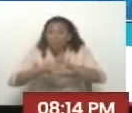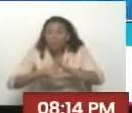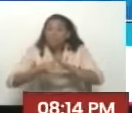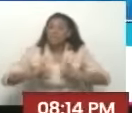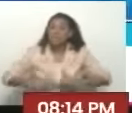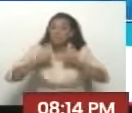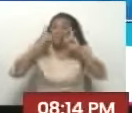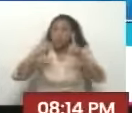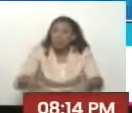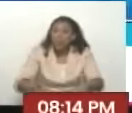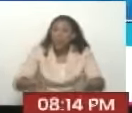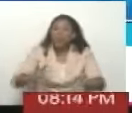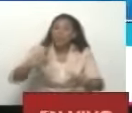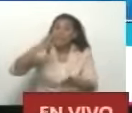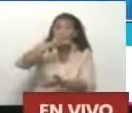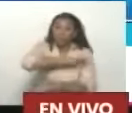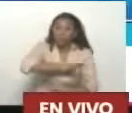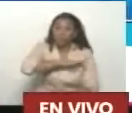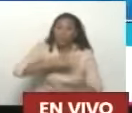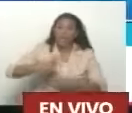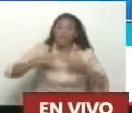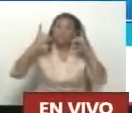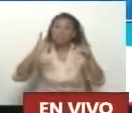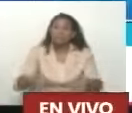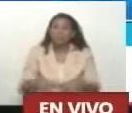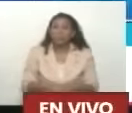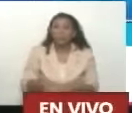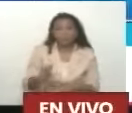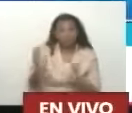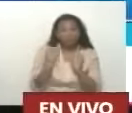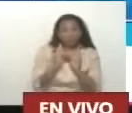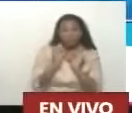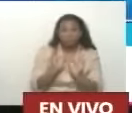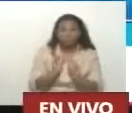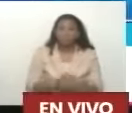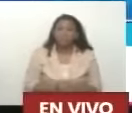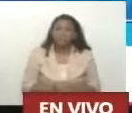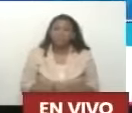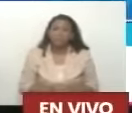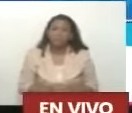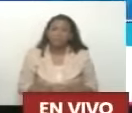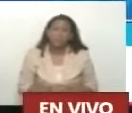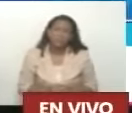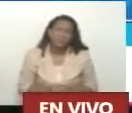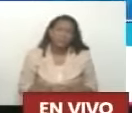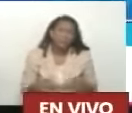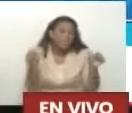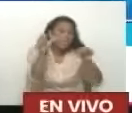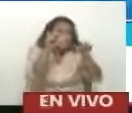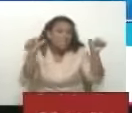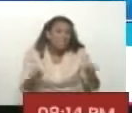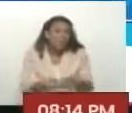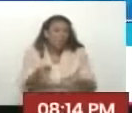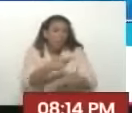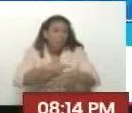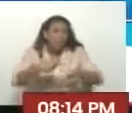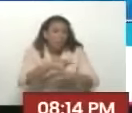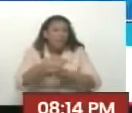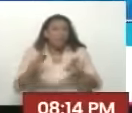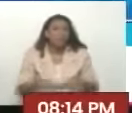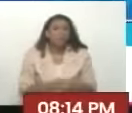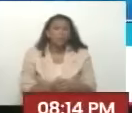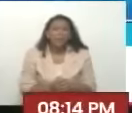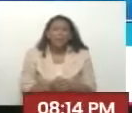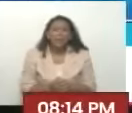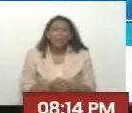toma de decisiones Que afectan a la sociedad Es la pluma de Chávez Por lo tanto El sistema de gobierno Debe contar con los mecanismos